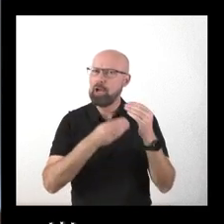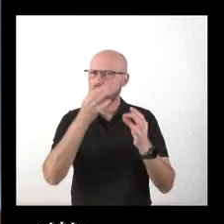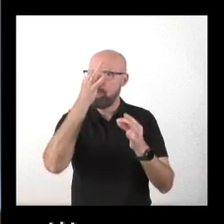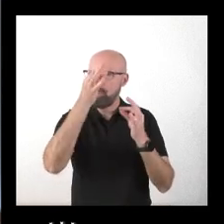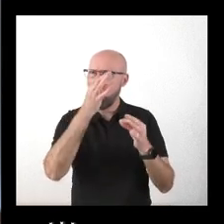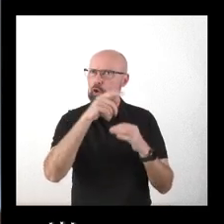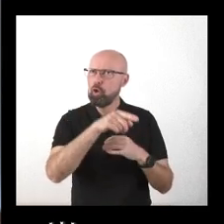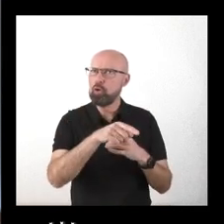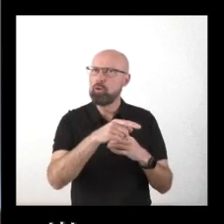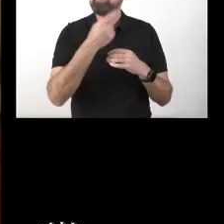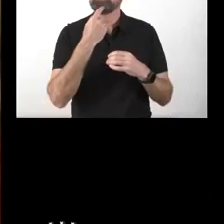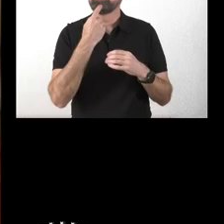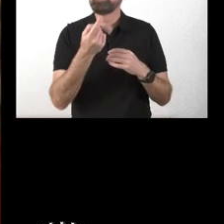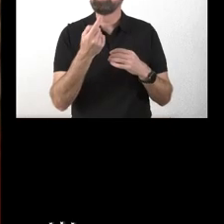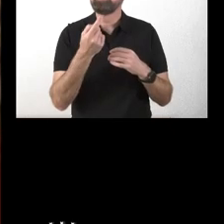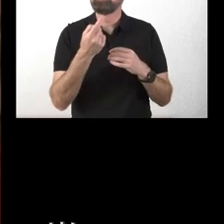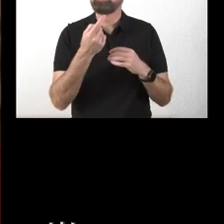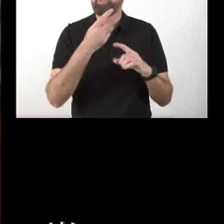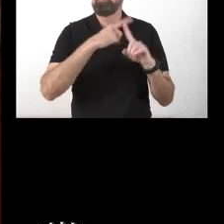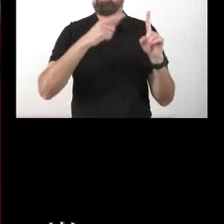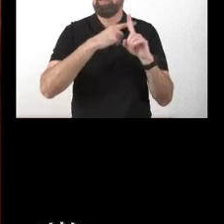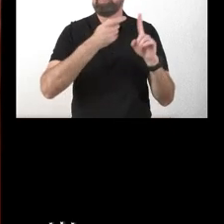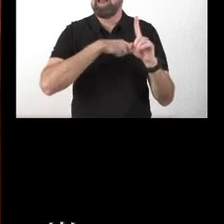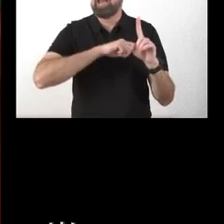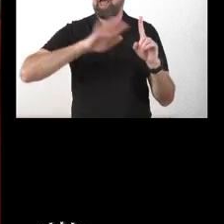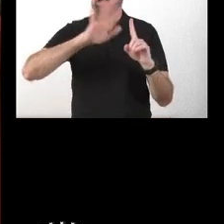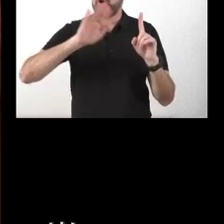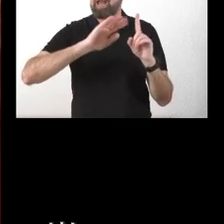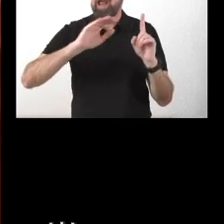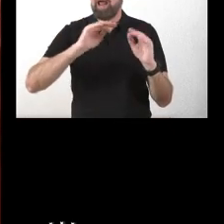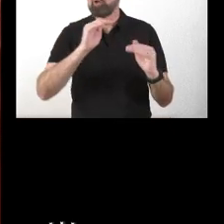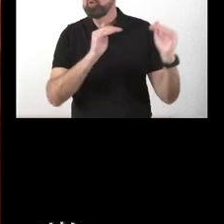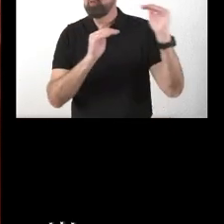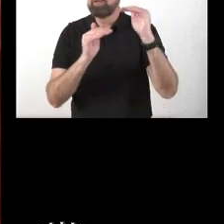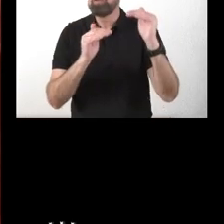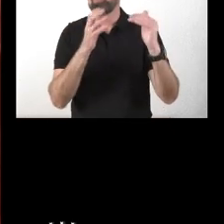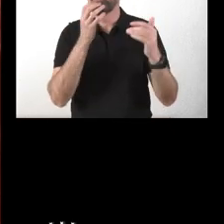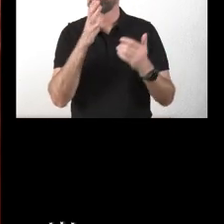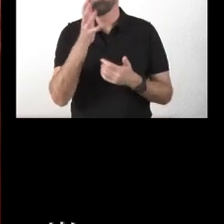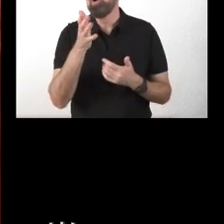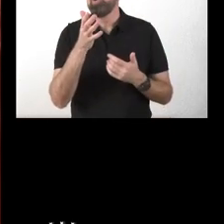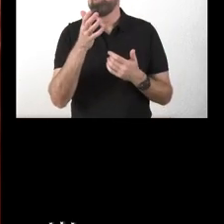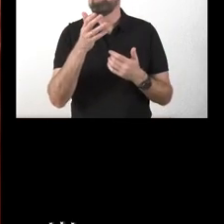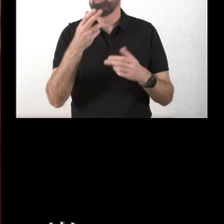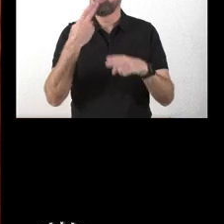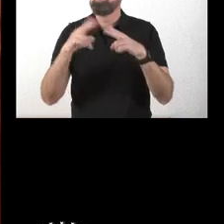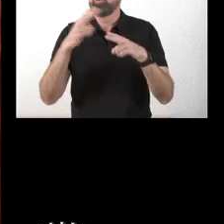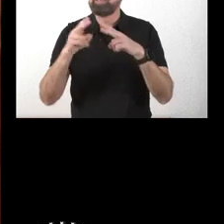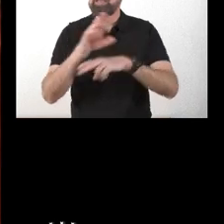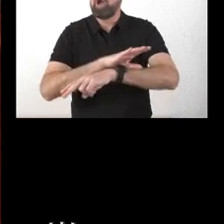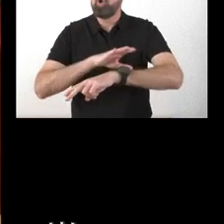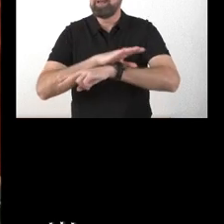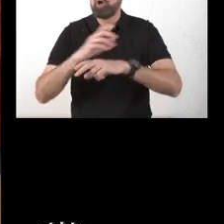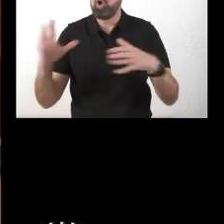¿a qué achacan que haya subido por encima de la media nacional? Y no sé si tiene algo que ver las políticas que aplica el Gobierno de coalición. Y al Consejero de Cultura